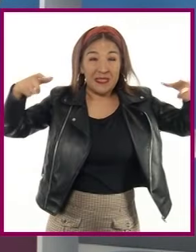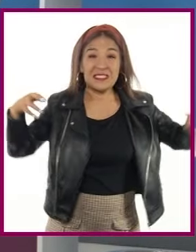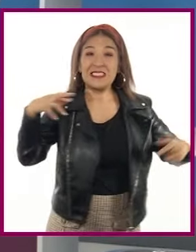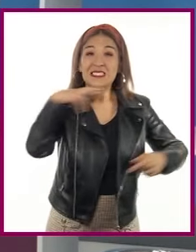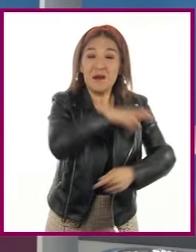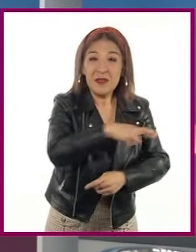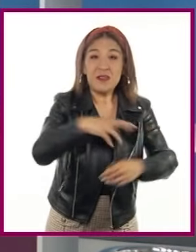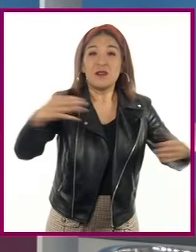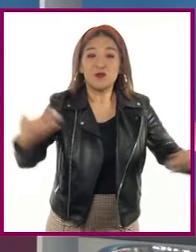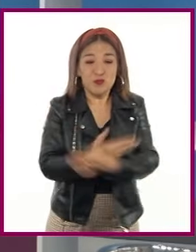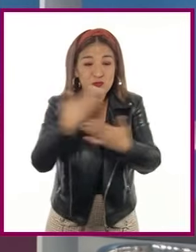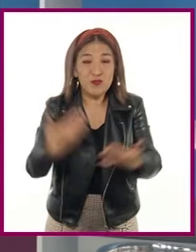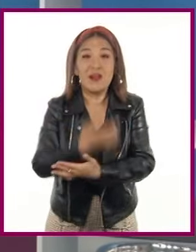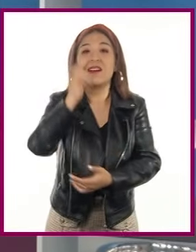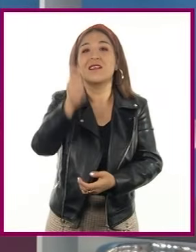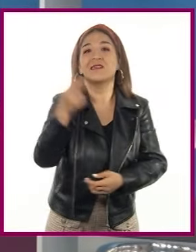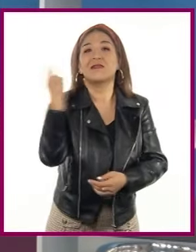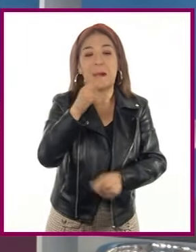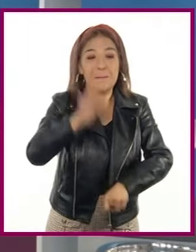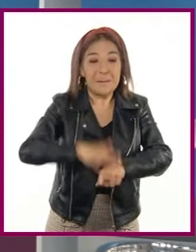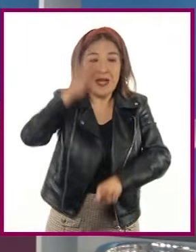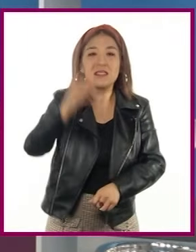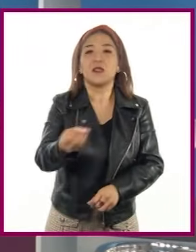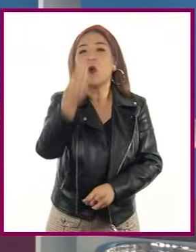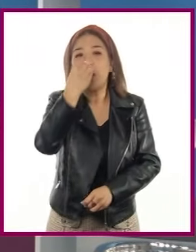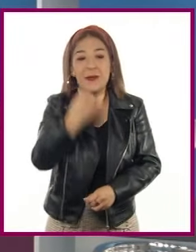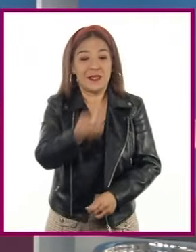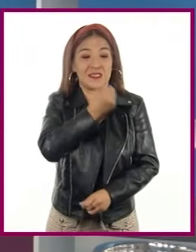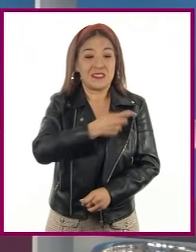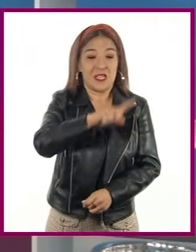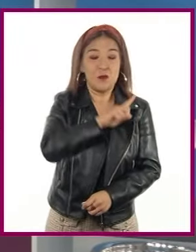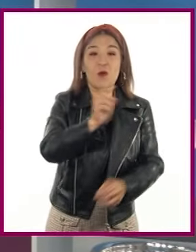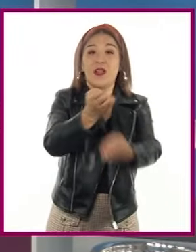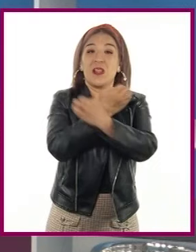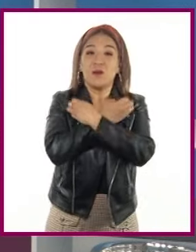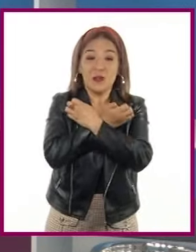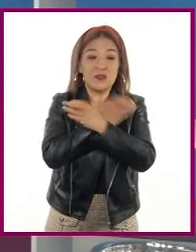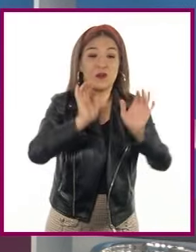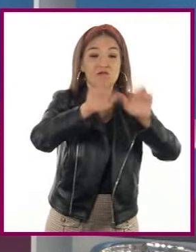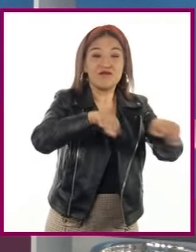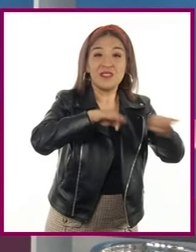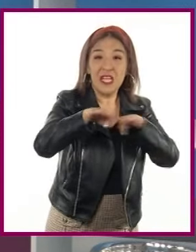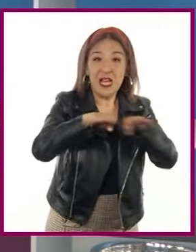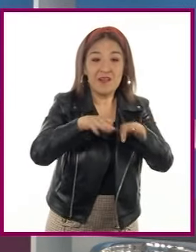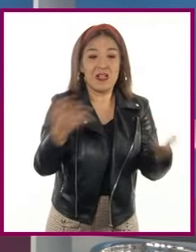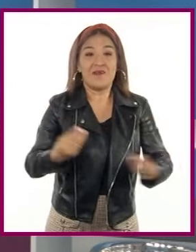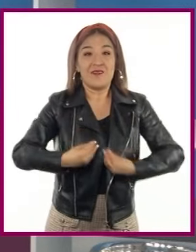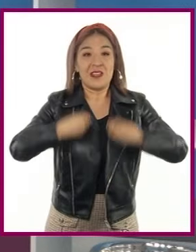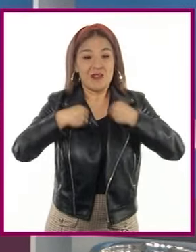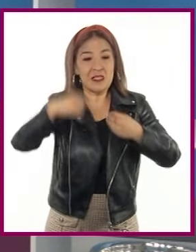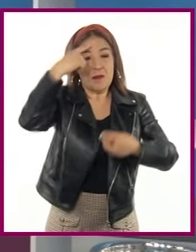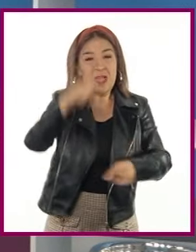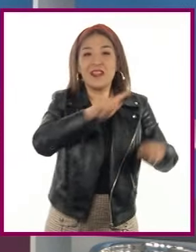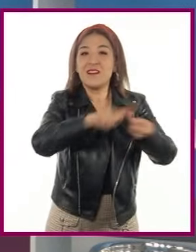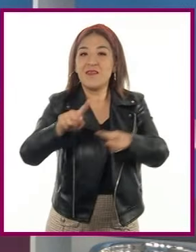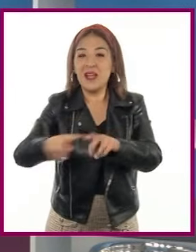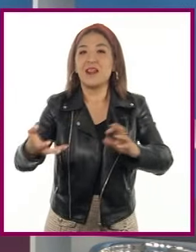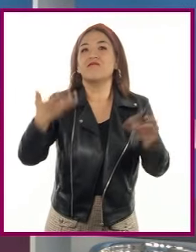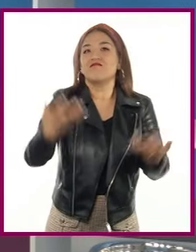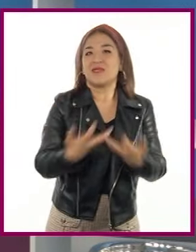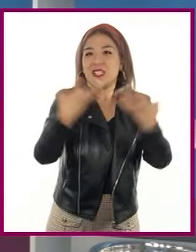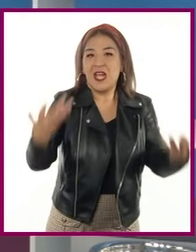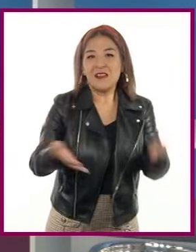las demandas de alimentación, salud, educación, empleo, vivienda e infraestructura. De igual manera,